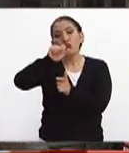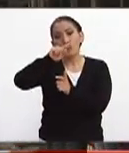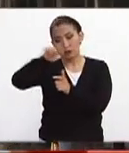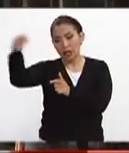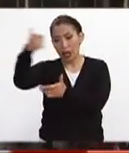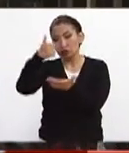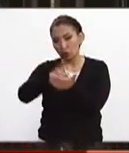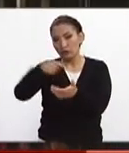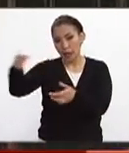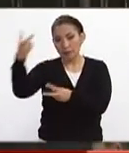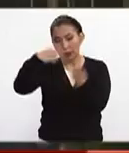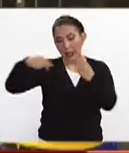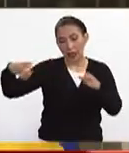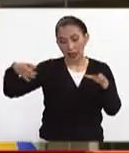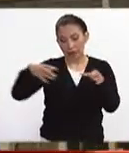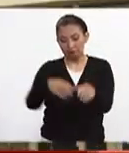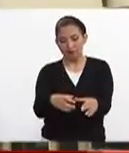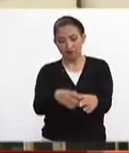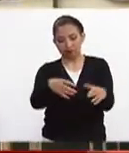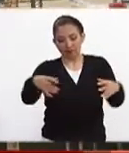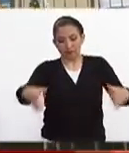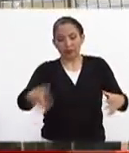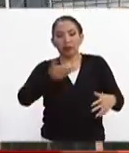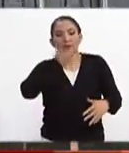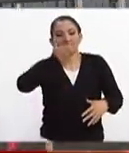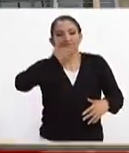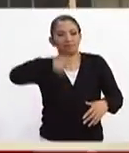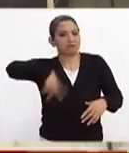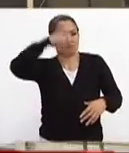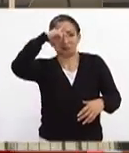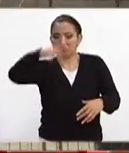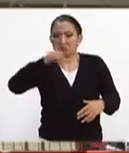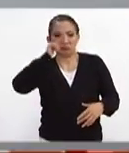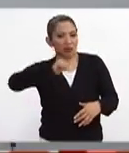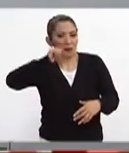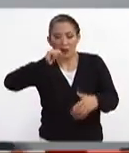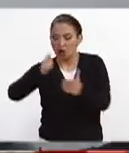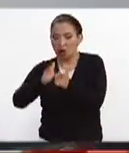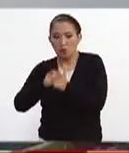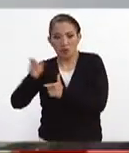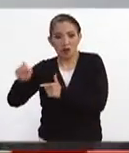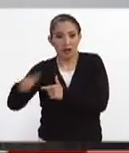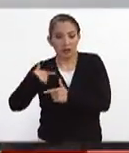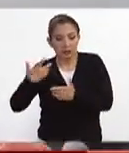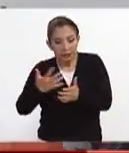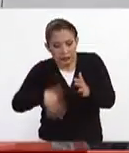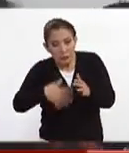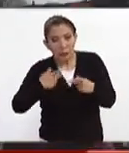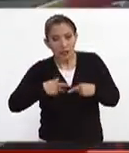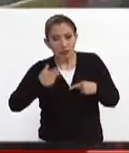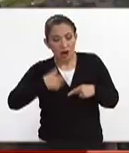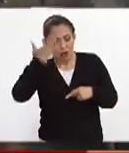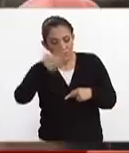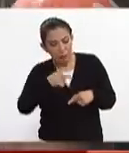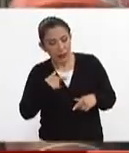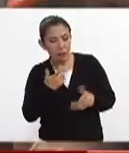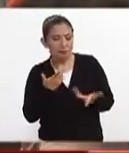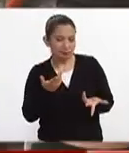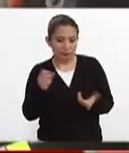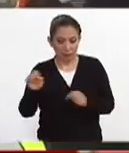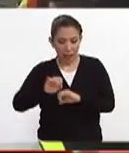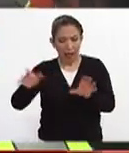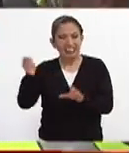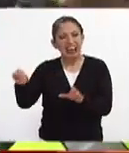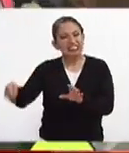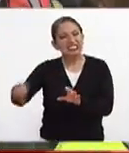ya en la ciudad debido a que se ha formado una gran tradición en nuestro país de este tipo de rescatistas, que son, vamos a